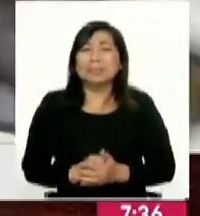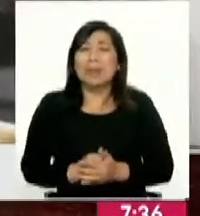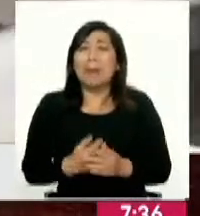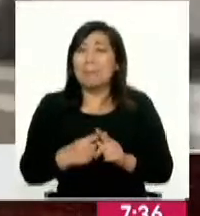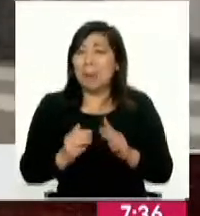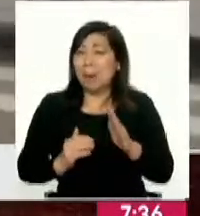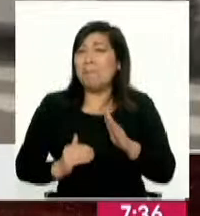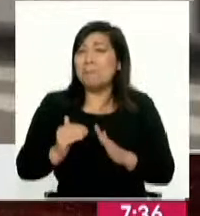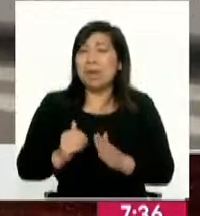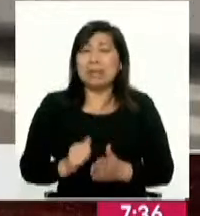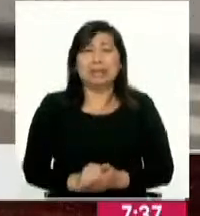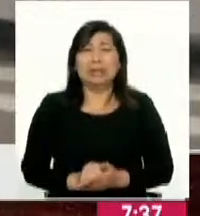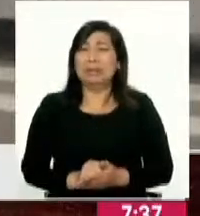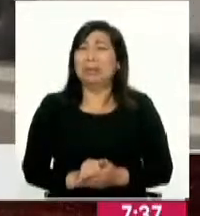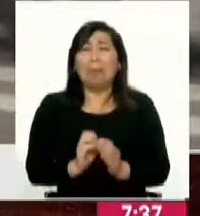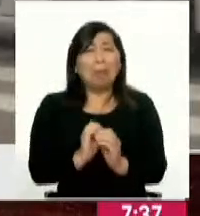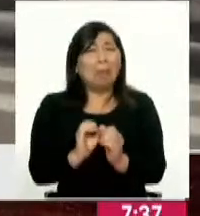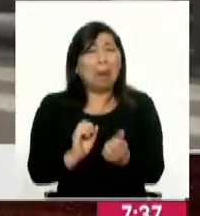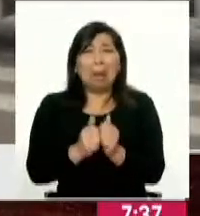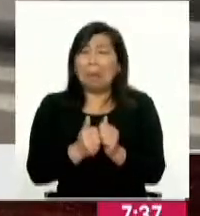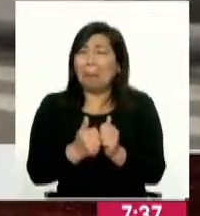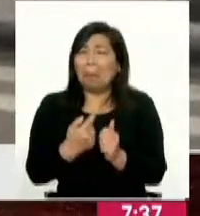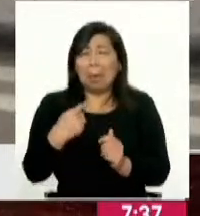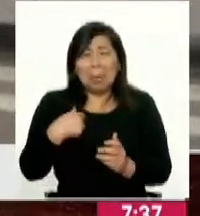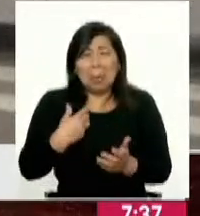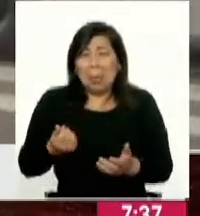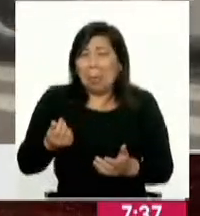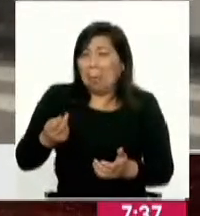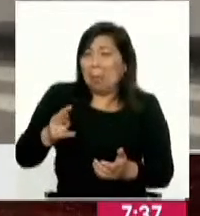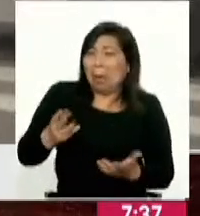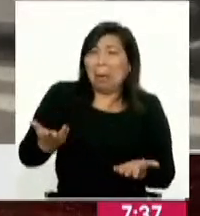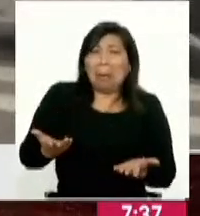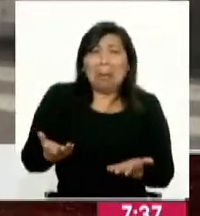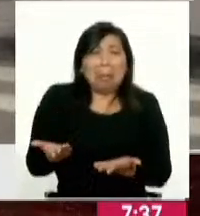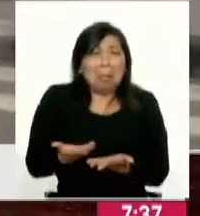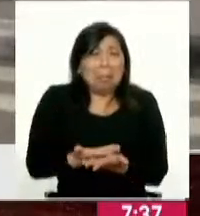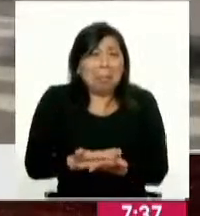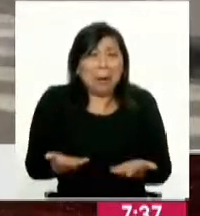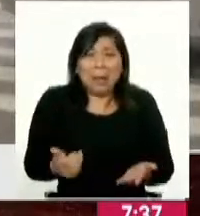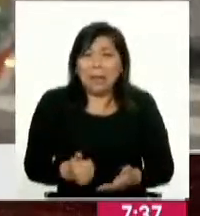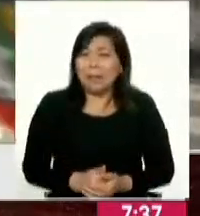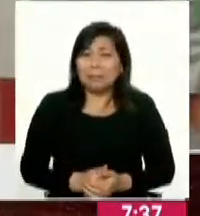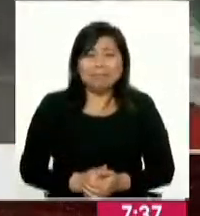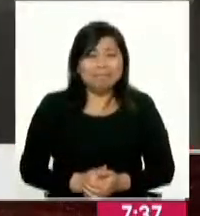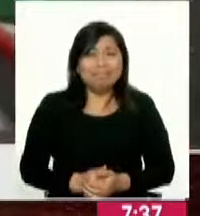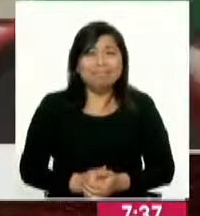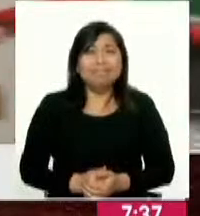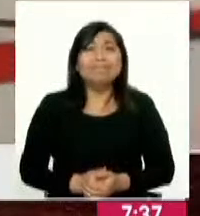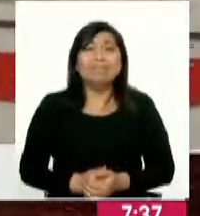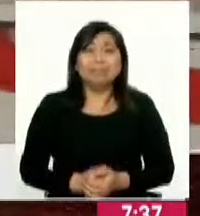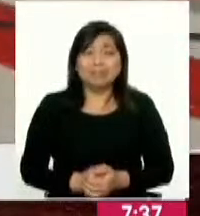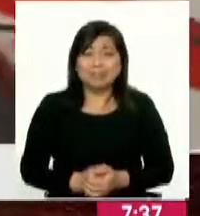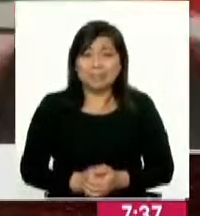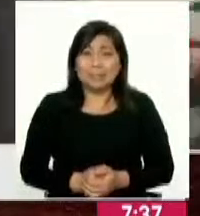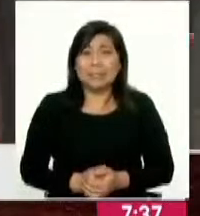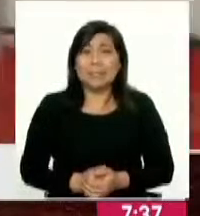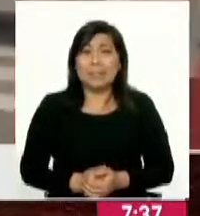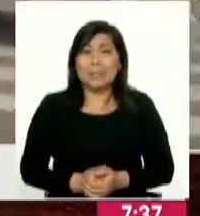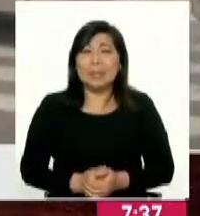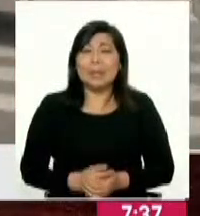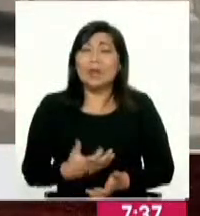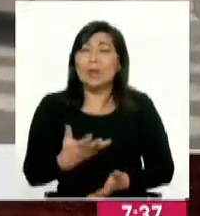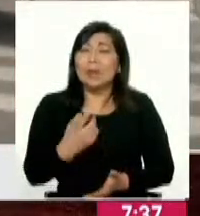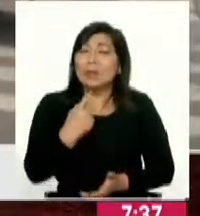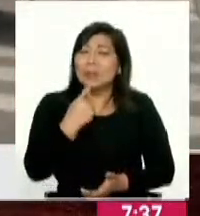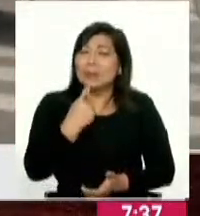pero en su mayoría dicen, nada ha cambiado para mí. Me subieron el pasaje y nada ha cambiado. Si me permites, quisiera